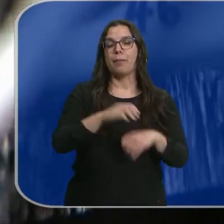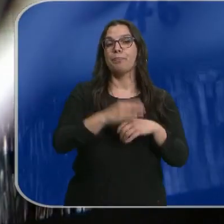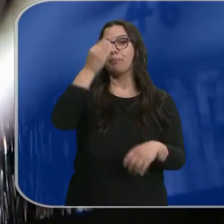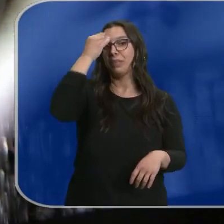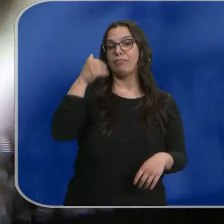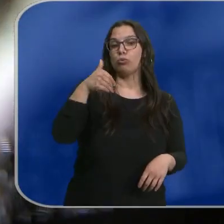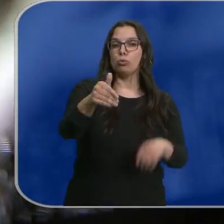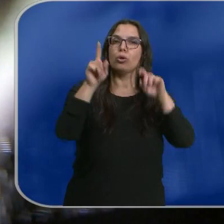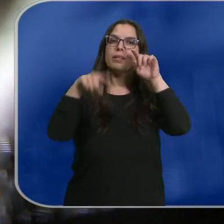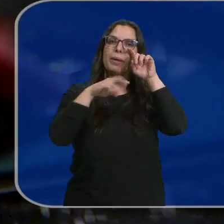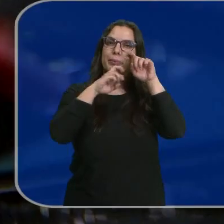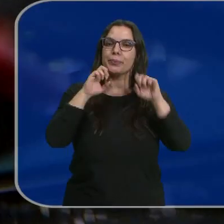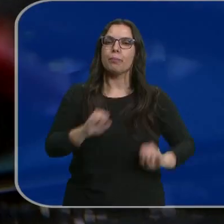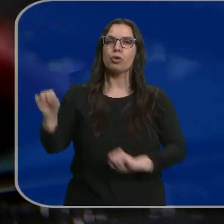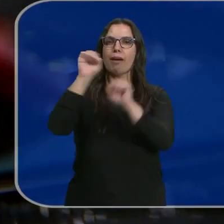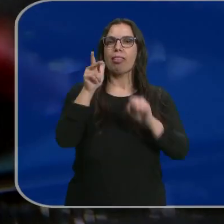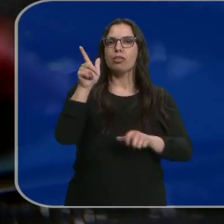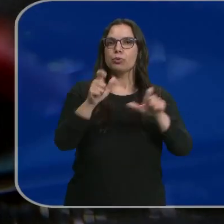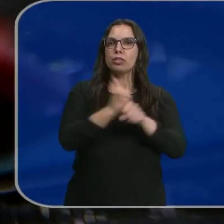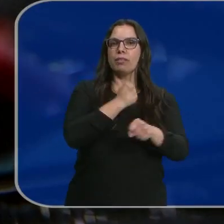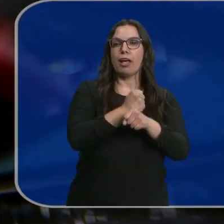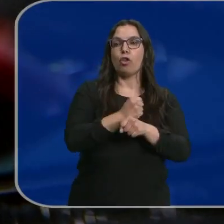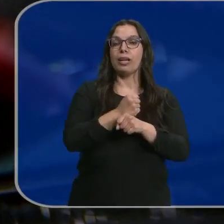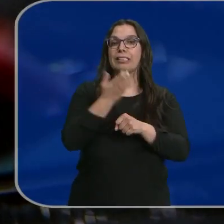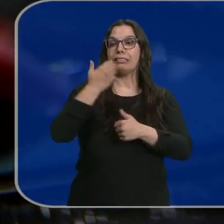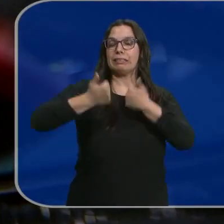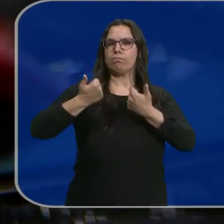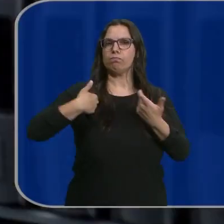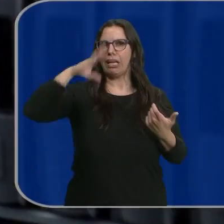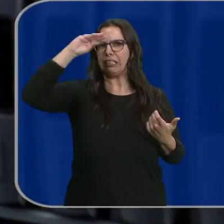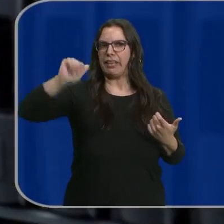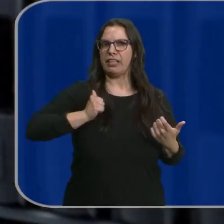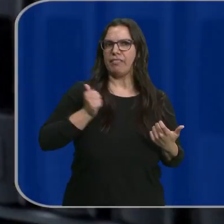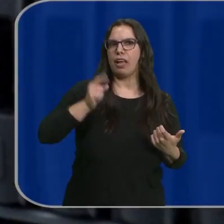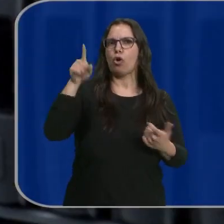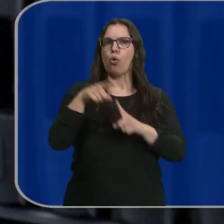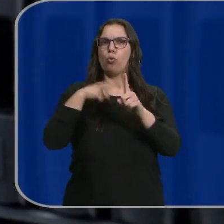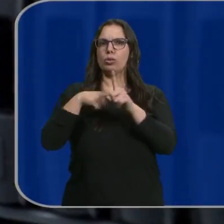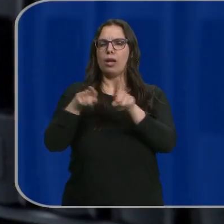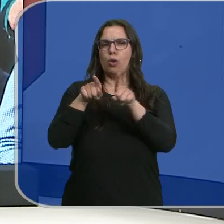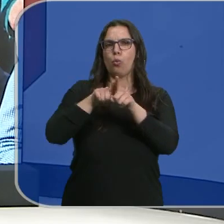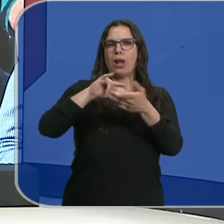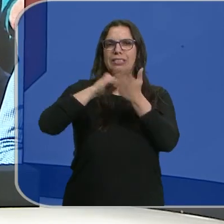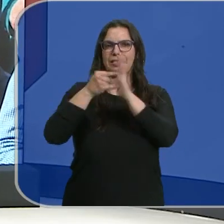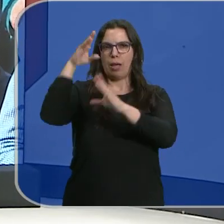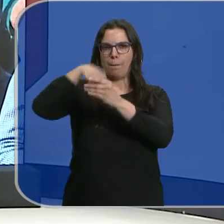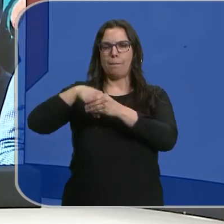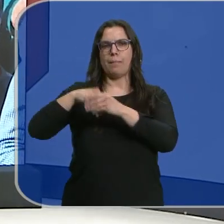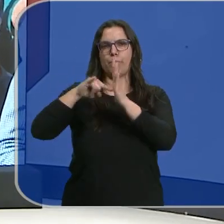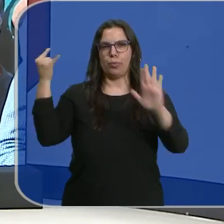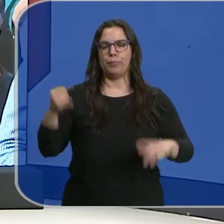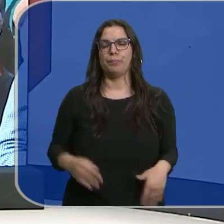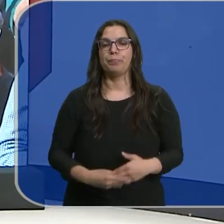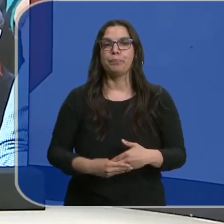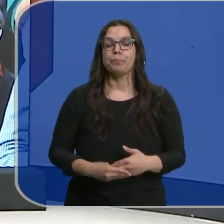futuro, contempla proteger los derechos de los trabajadores frente a la inteligencia artificial y el uso de algoritmos. Mientras tanto,